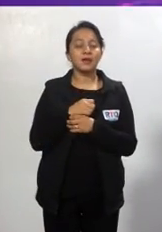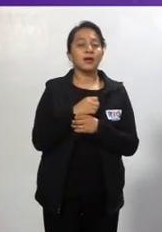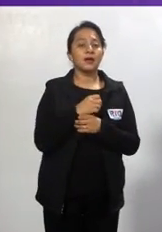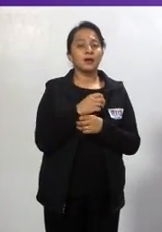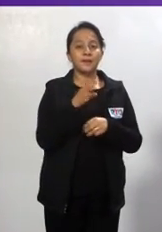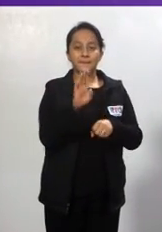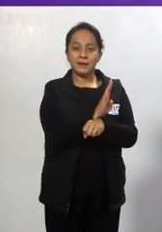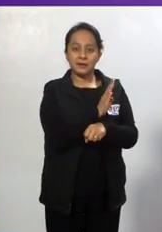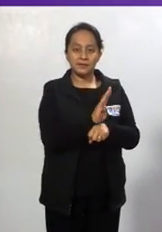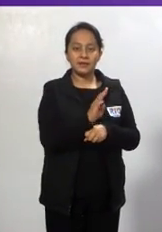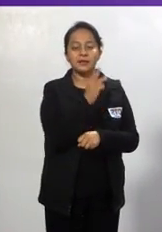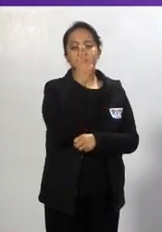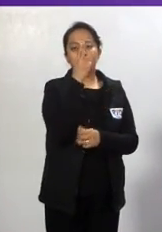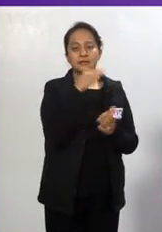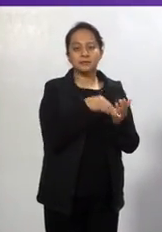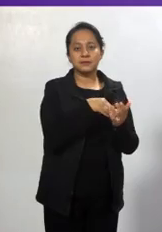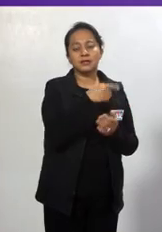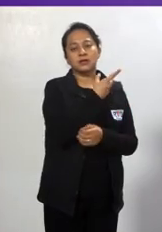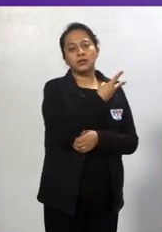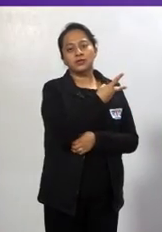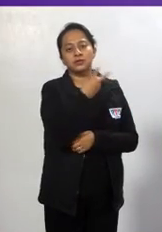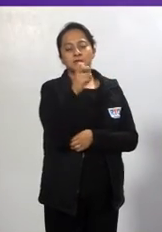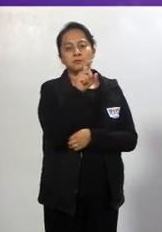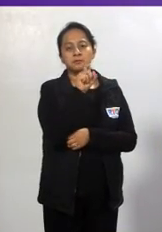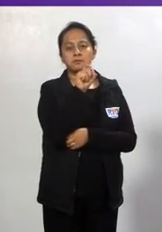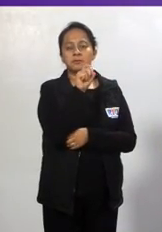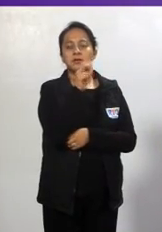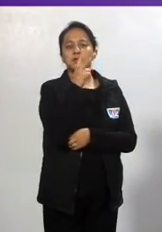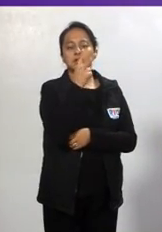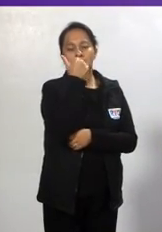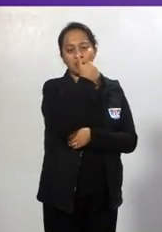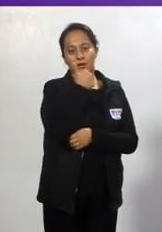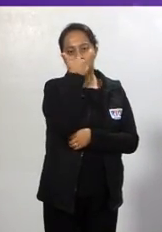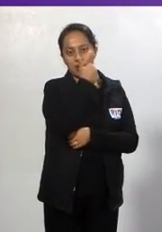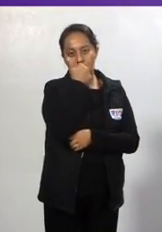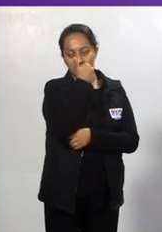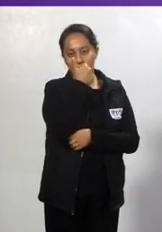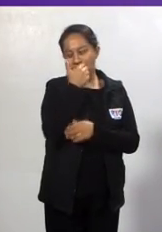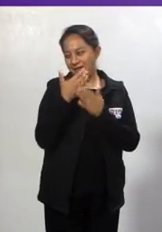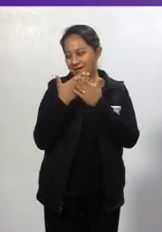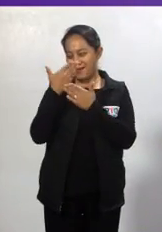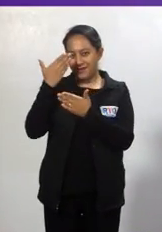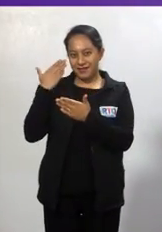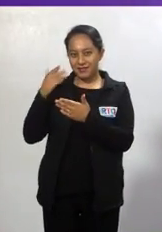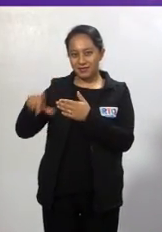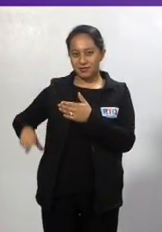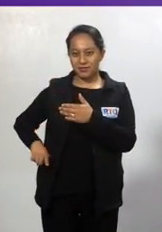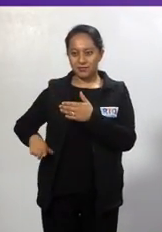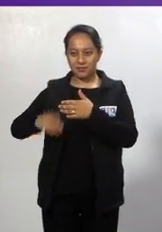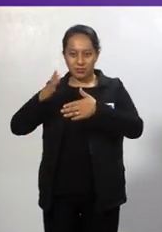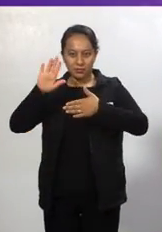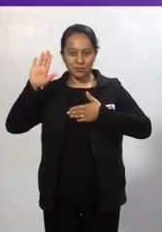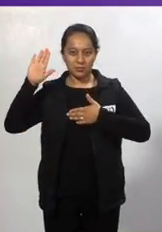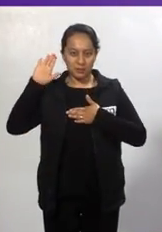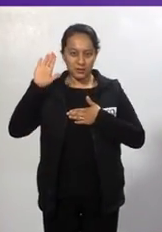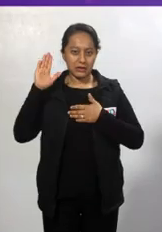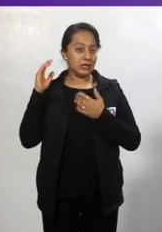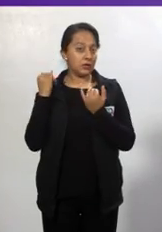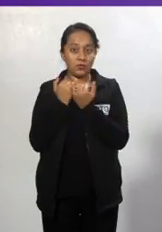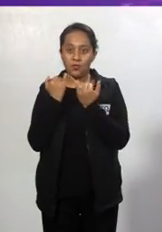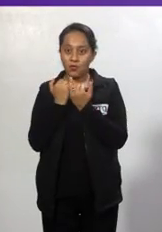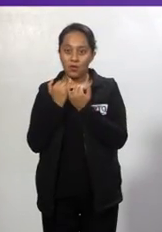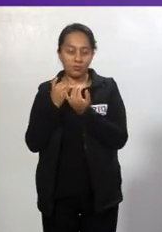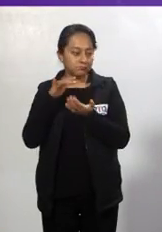comprometió el mandatario estatal a seguir apoyando. En ese sentido señaló que en los dos años de su gestión se han destinado 35